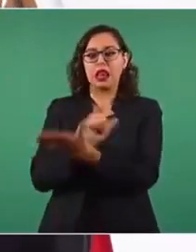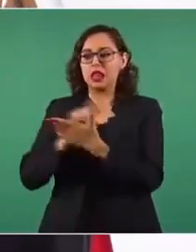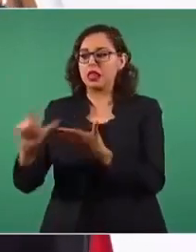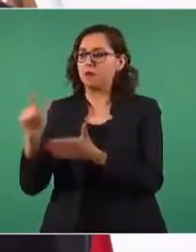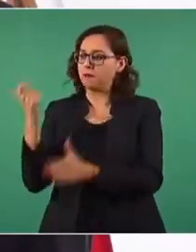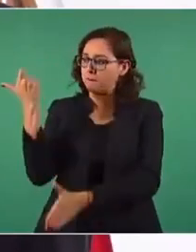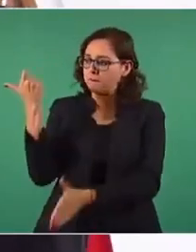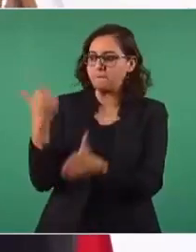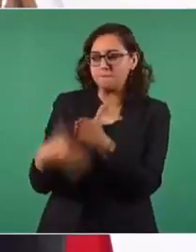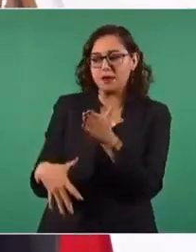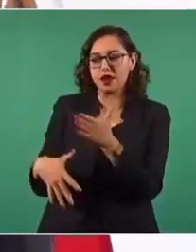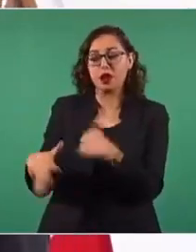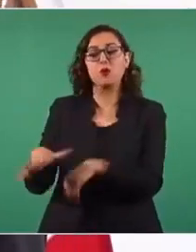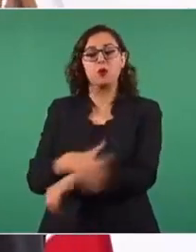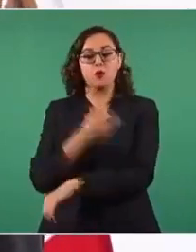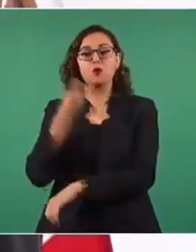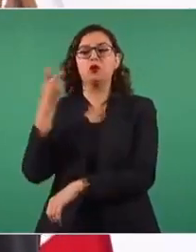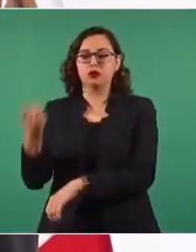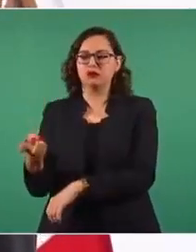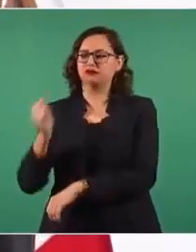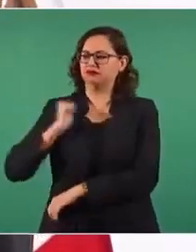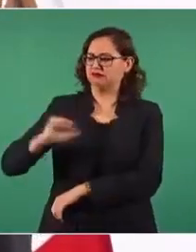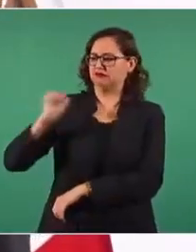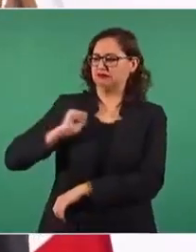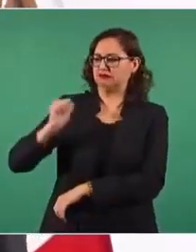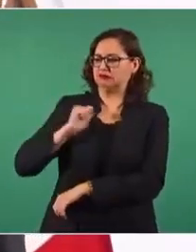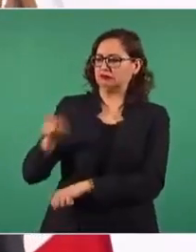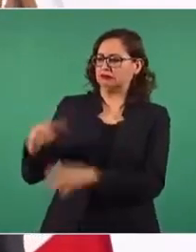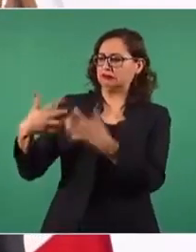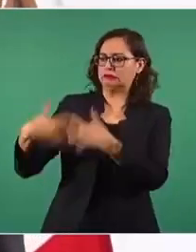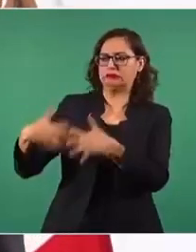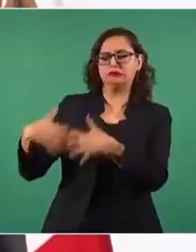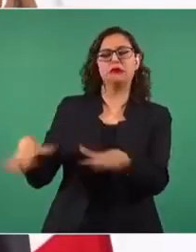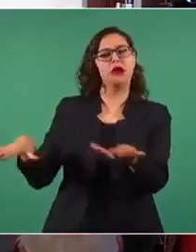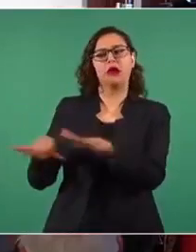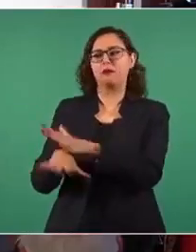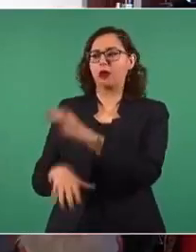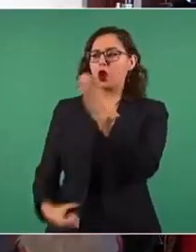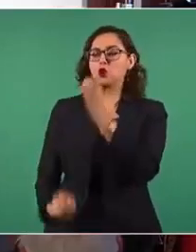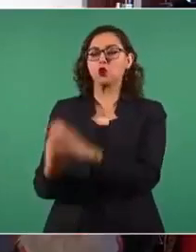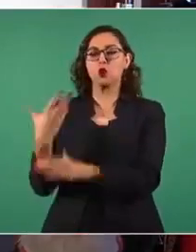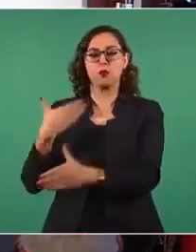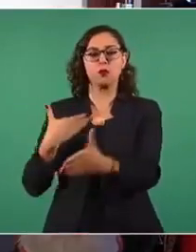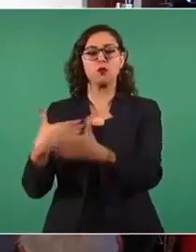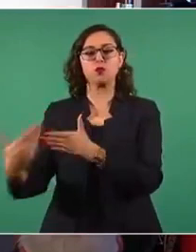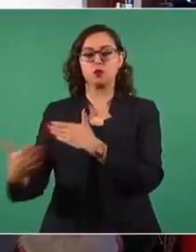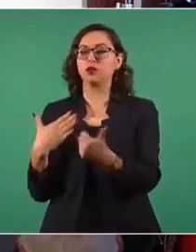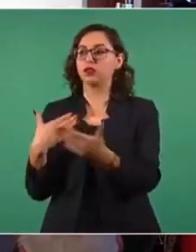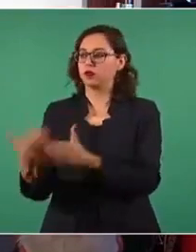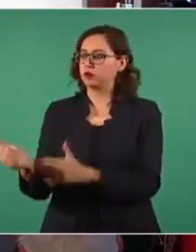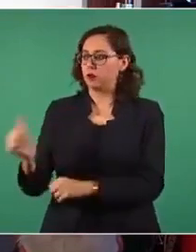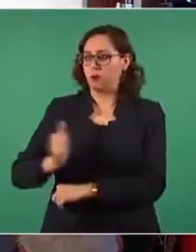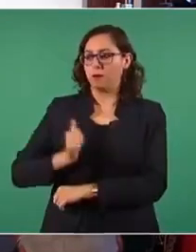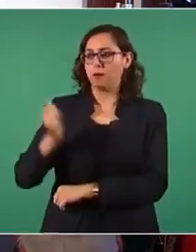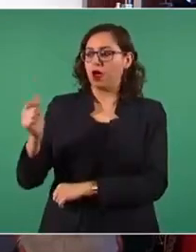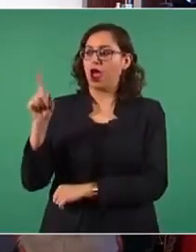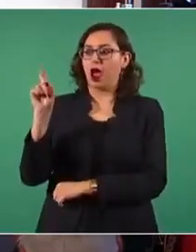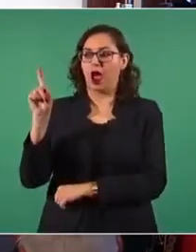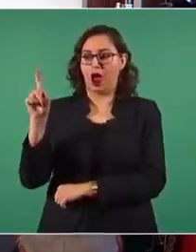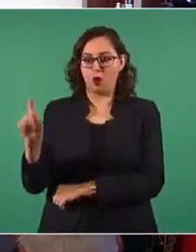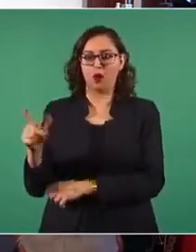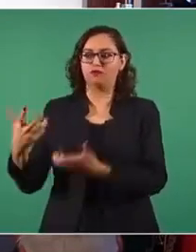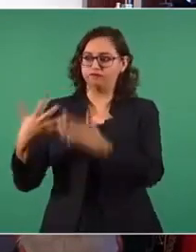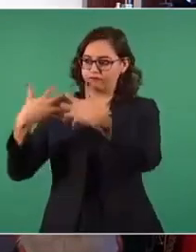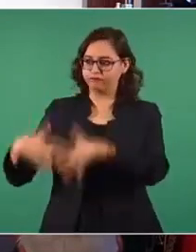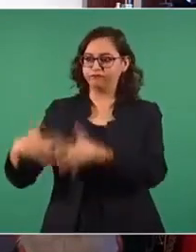turbinas antiguas por equipos modernos, lo cual nos permitirá aprovechar la infraestructura existente y el agua de los embalses